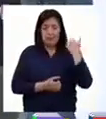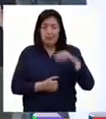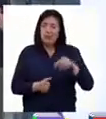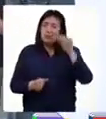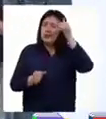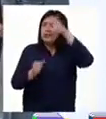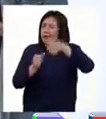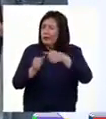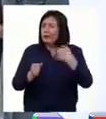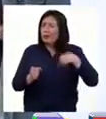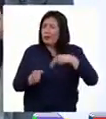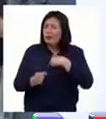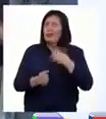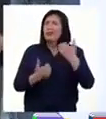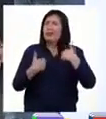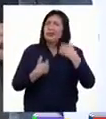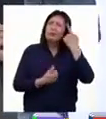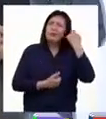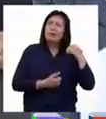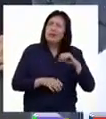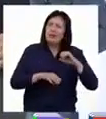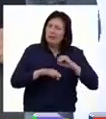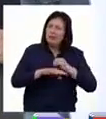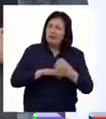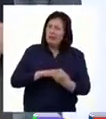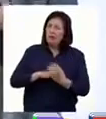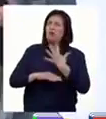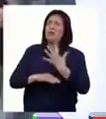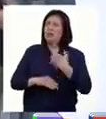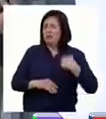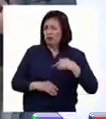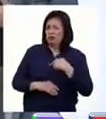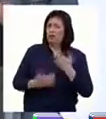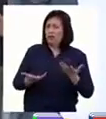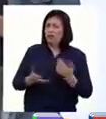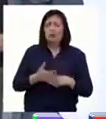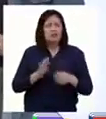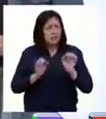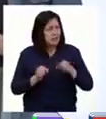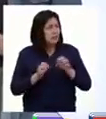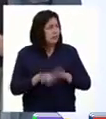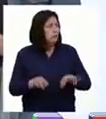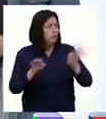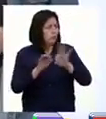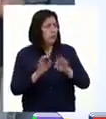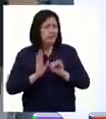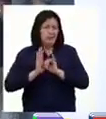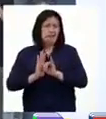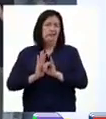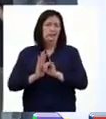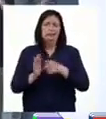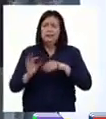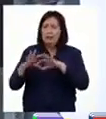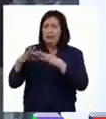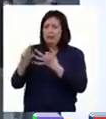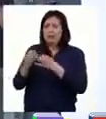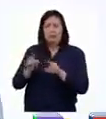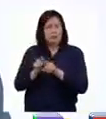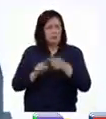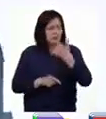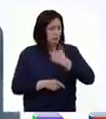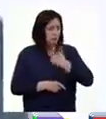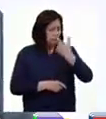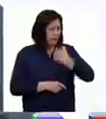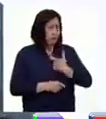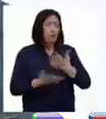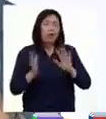los recuerdos que tenemos de ellas influyen tanto en nosotros. Son parte importante de nuestra identidad tanto familiar como personal.